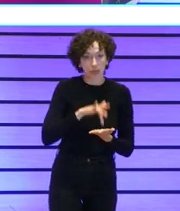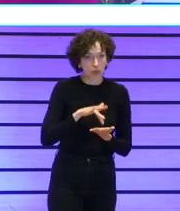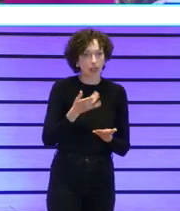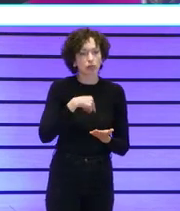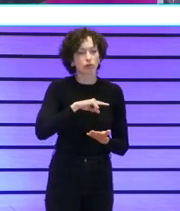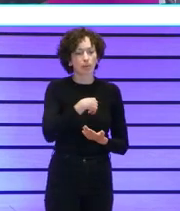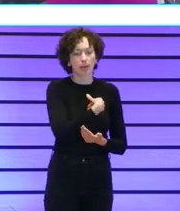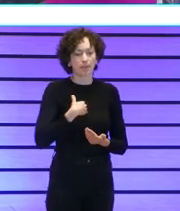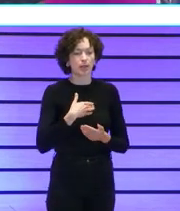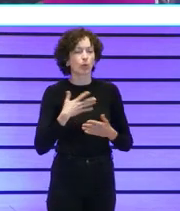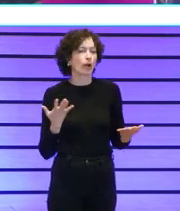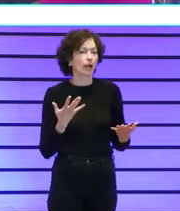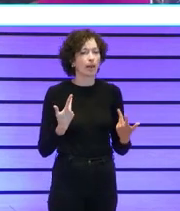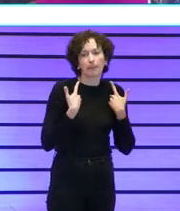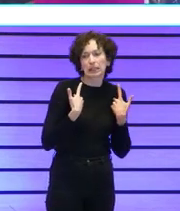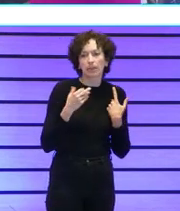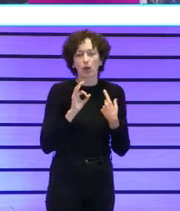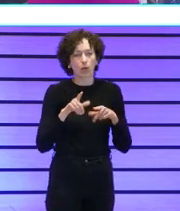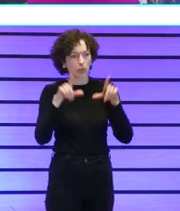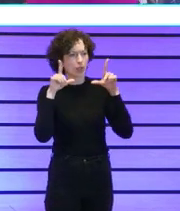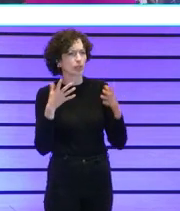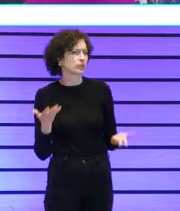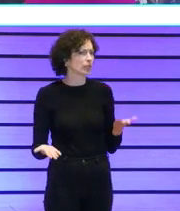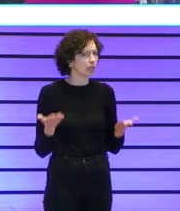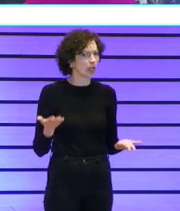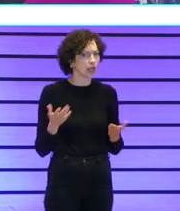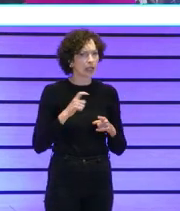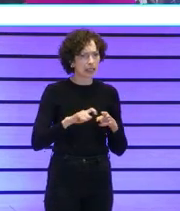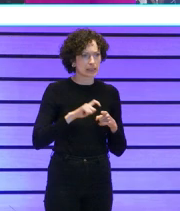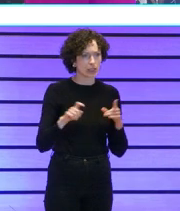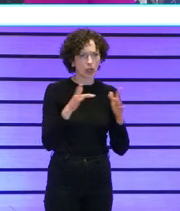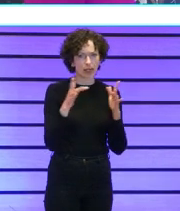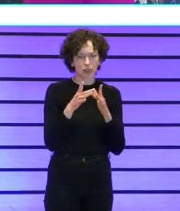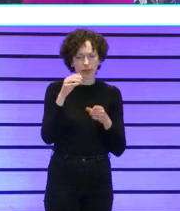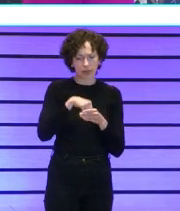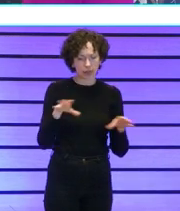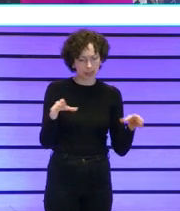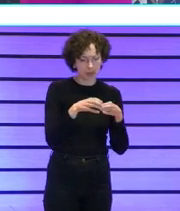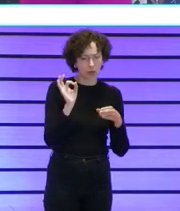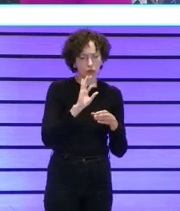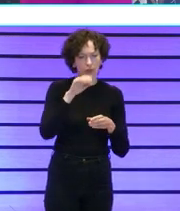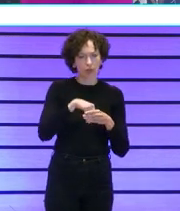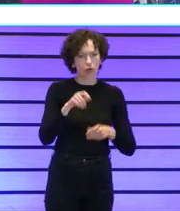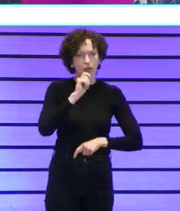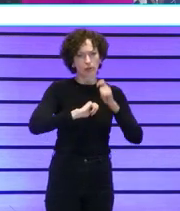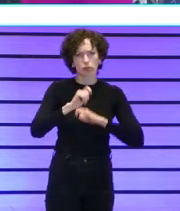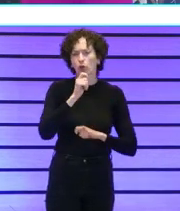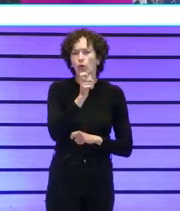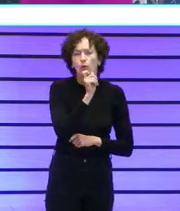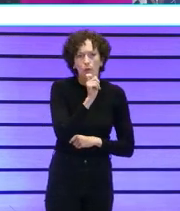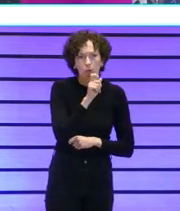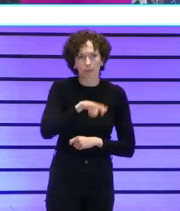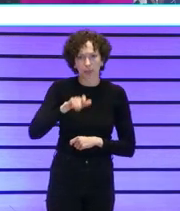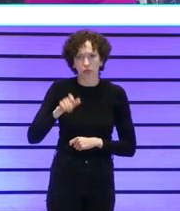víctimas o como protagonistas? ¿cuáles son nuestros estilos relacionales dentro de los equipos y de las organizaciones? hay personas